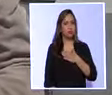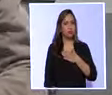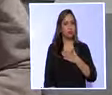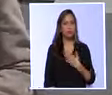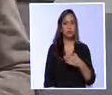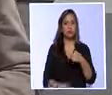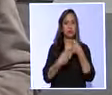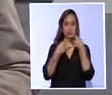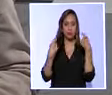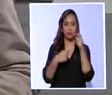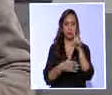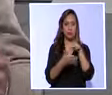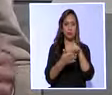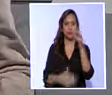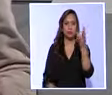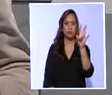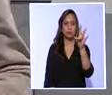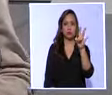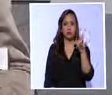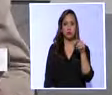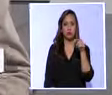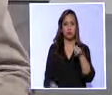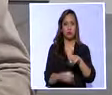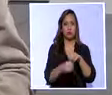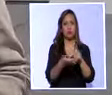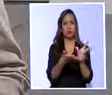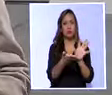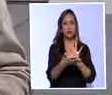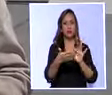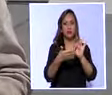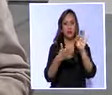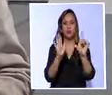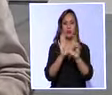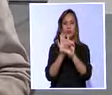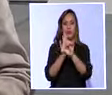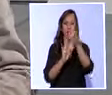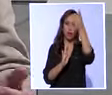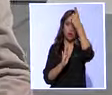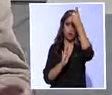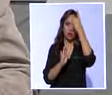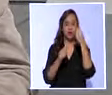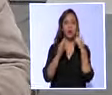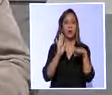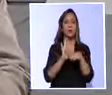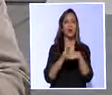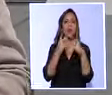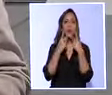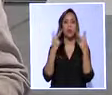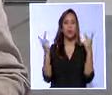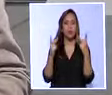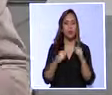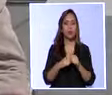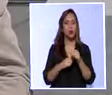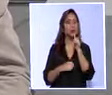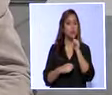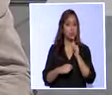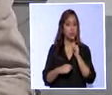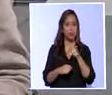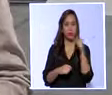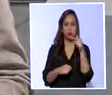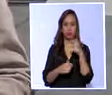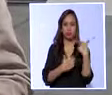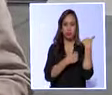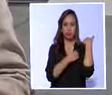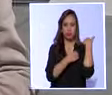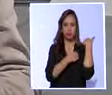En marzo del 2017, la Asamblea Nacional aprobó la Ley de Reestructuración de la Deuda de la Banca Pública y Cerrada. Y quien estuvo a